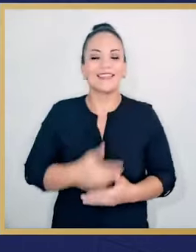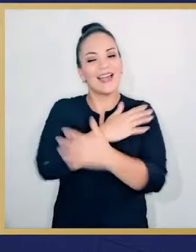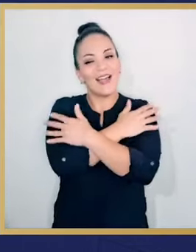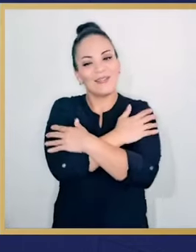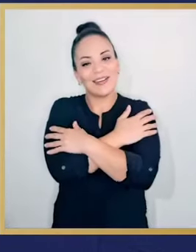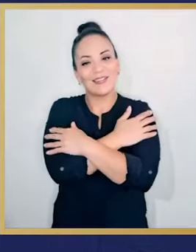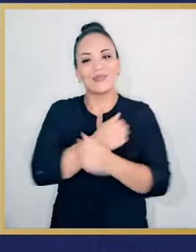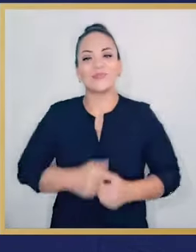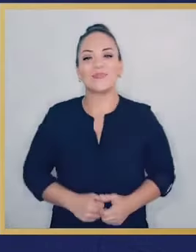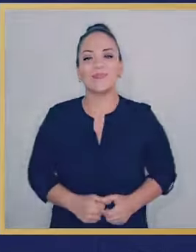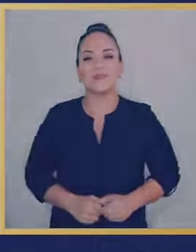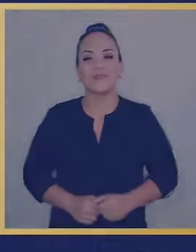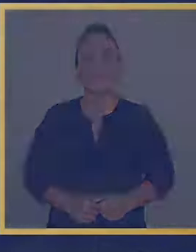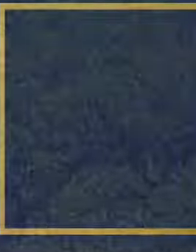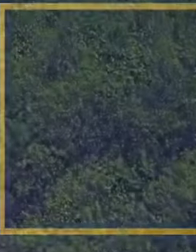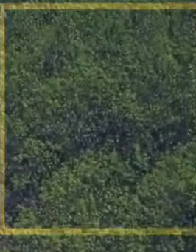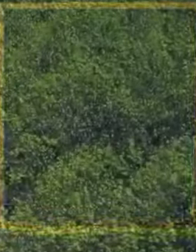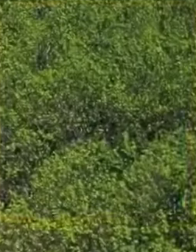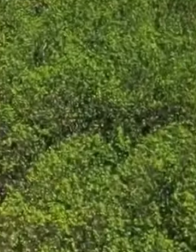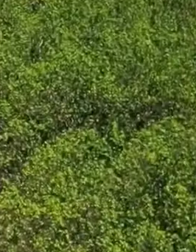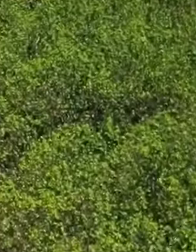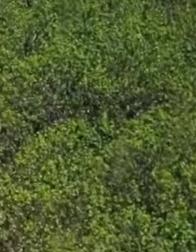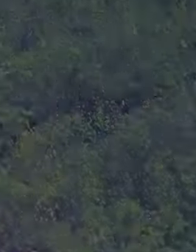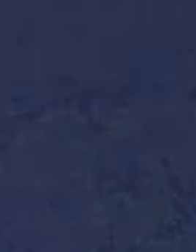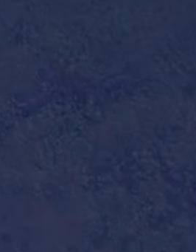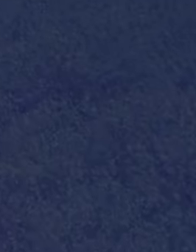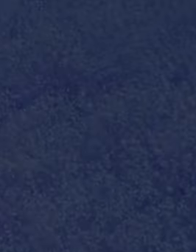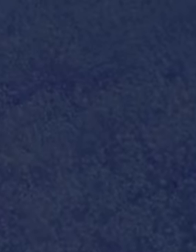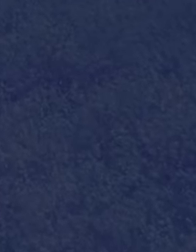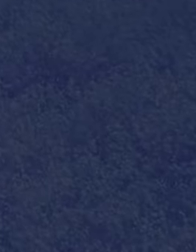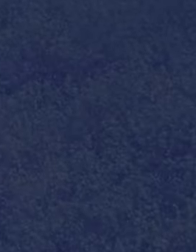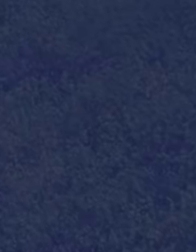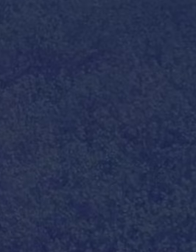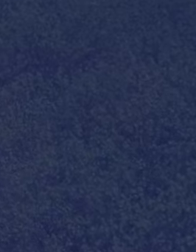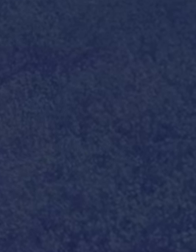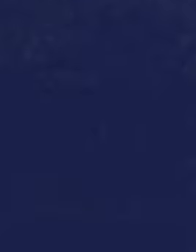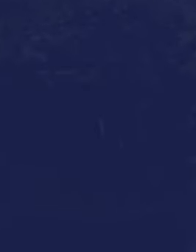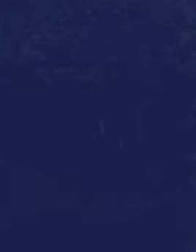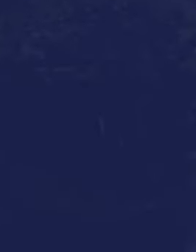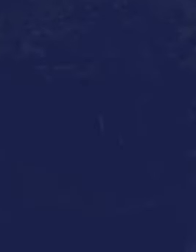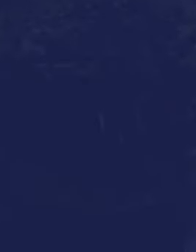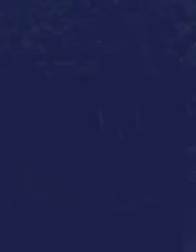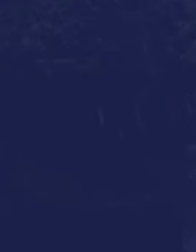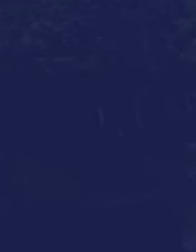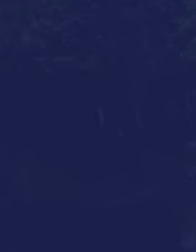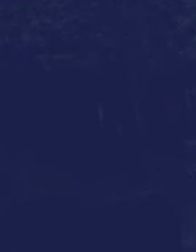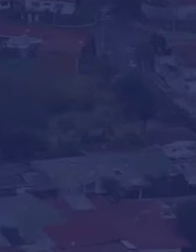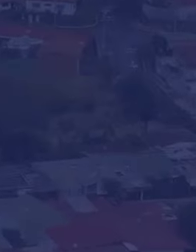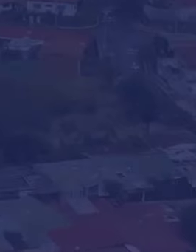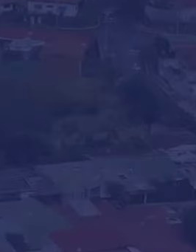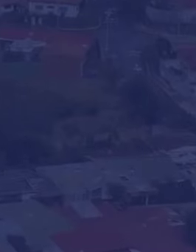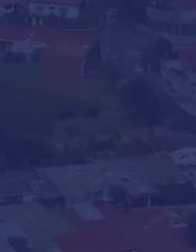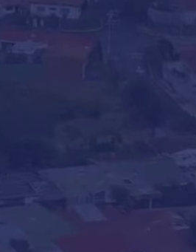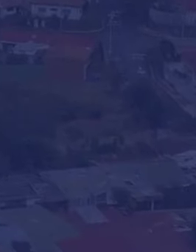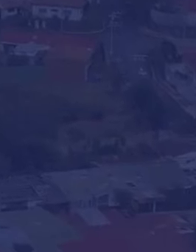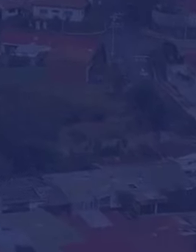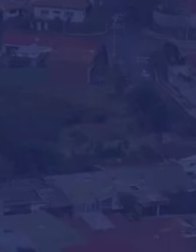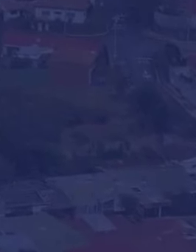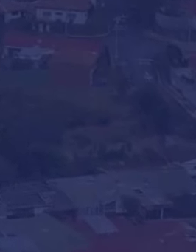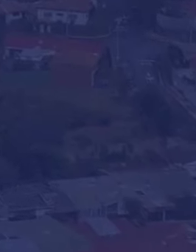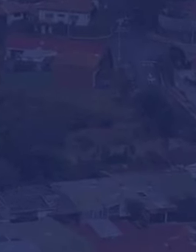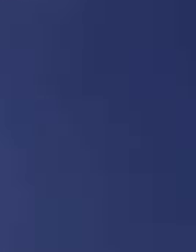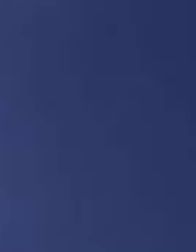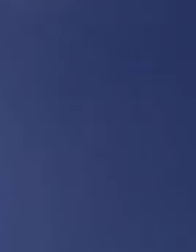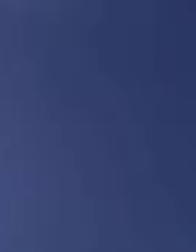buena noche. Un abrazo. Costa Rica tiene un firme propósito, que la próxima generación crezca